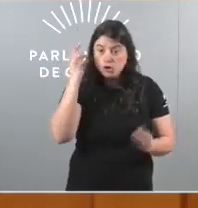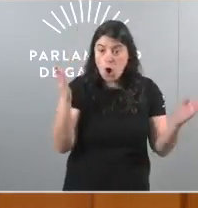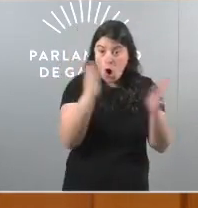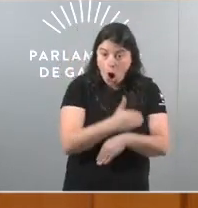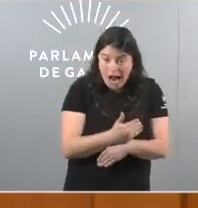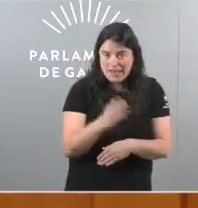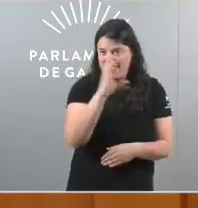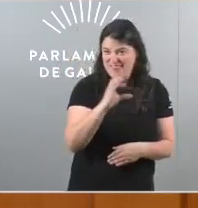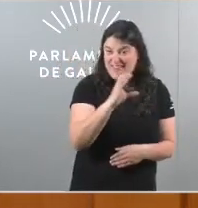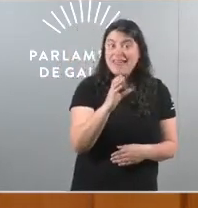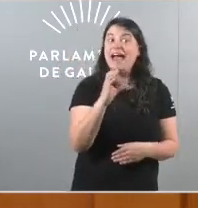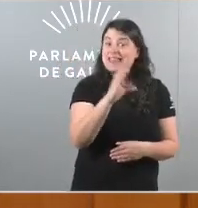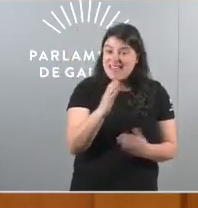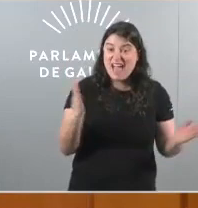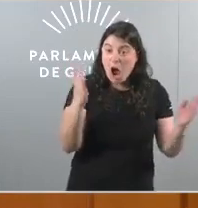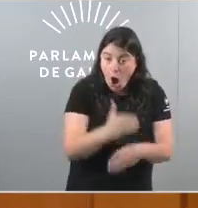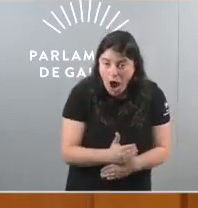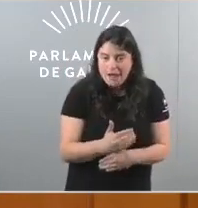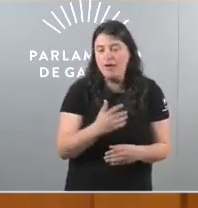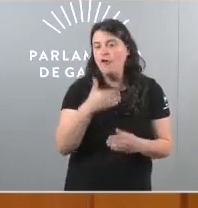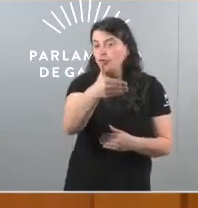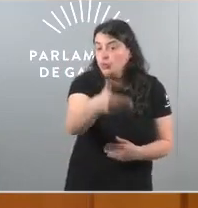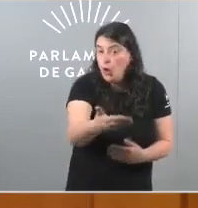ciencia e sen ciencia non hai futuro